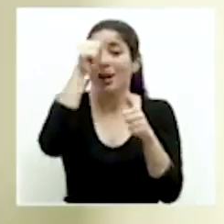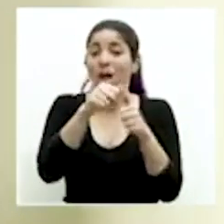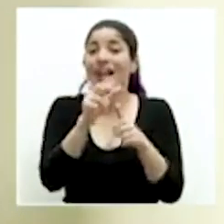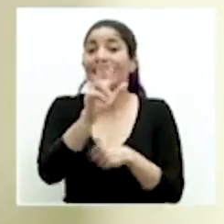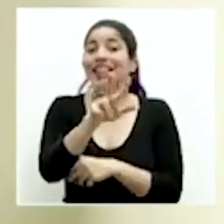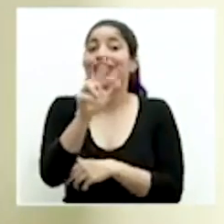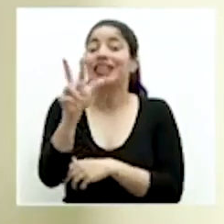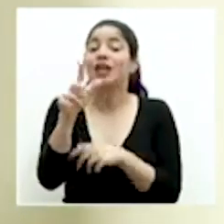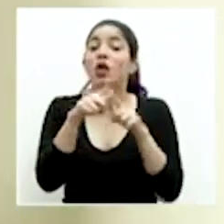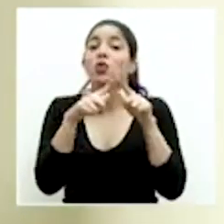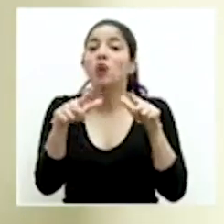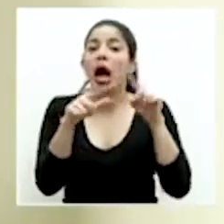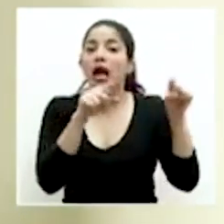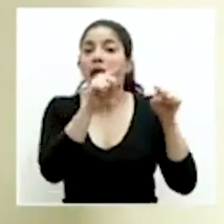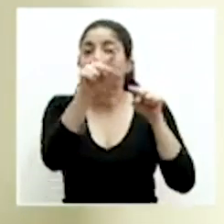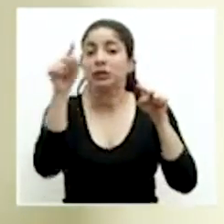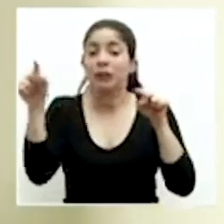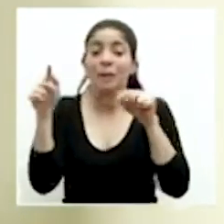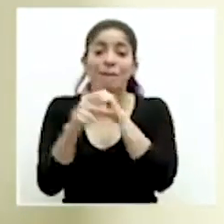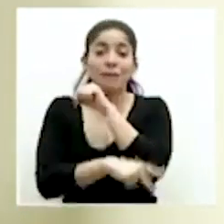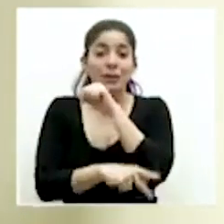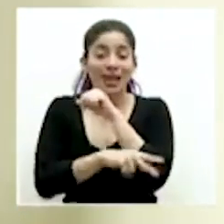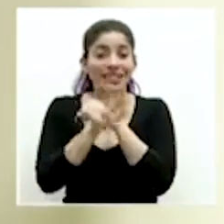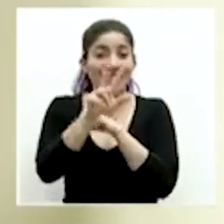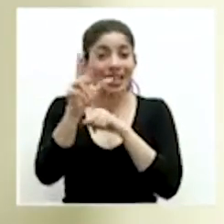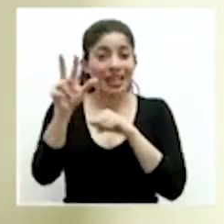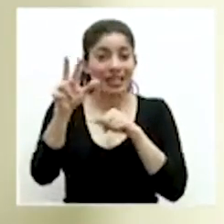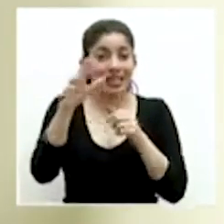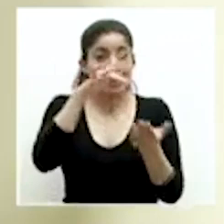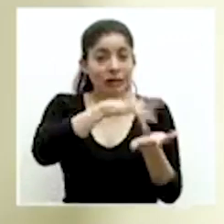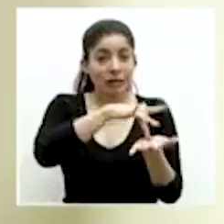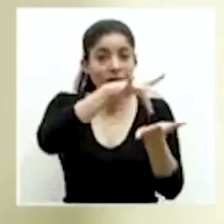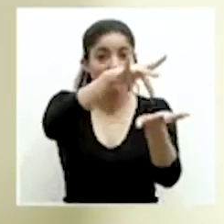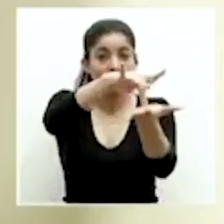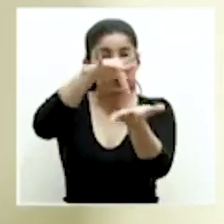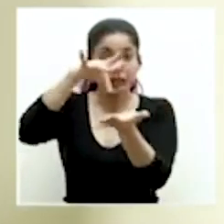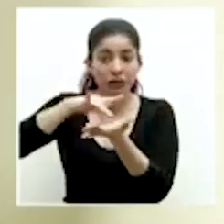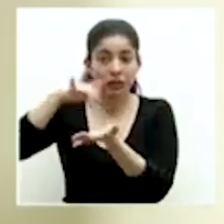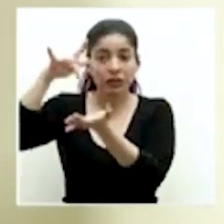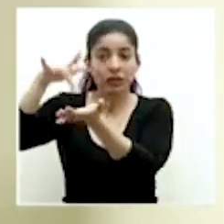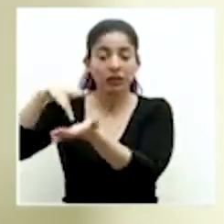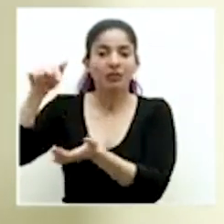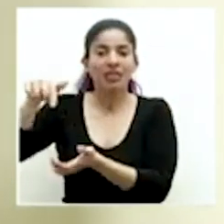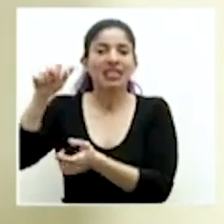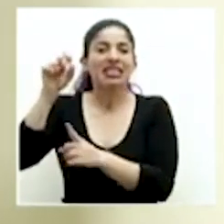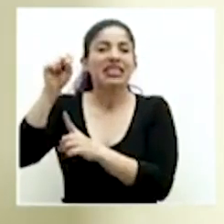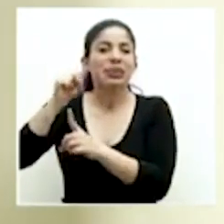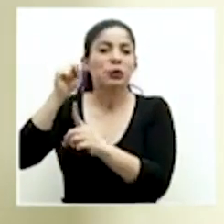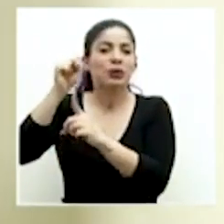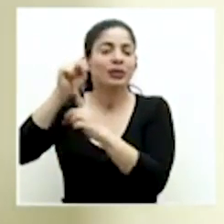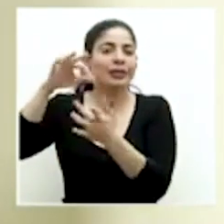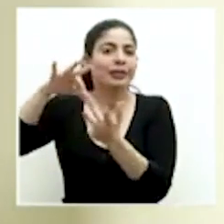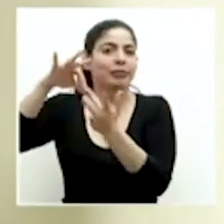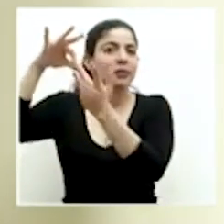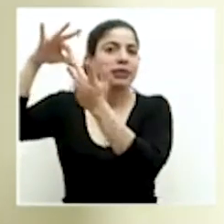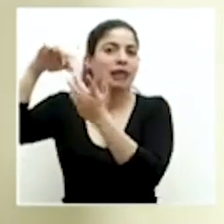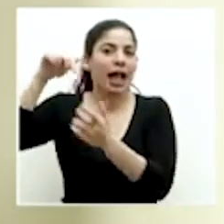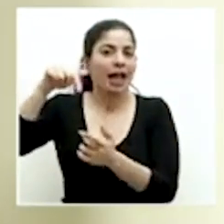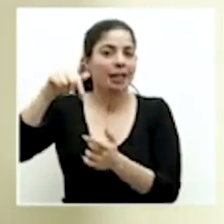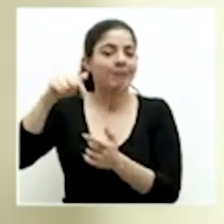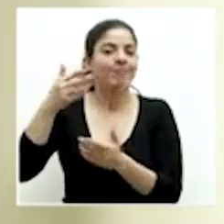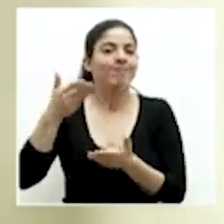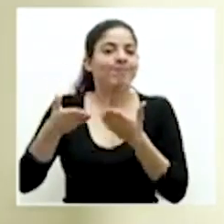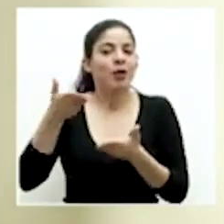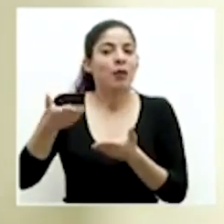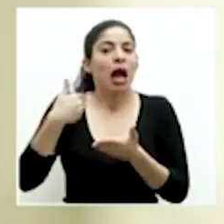localidades en todo el país que justamente representan diferentes situaciones particulares que pueden hacer